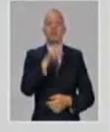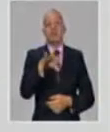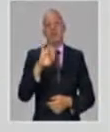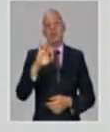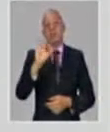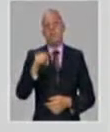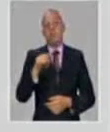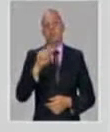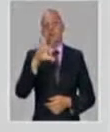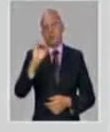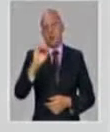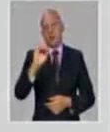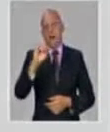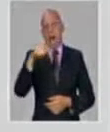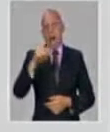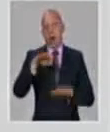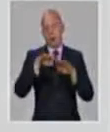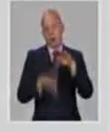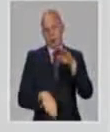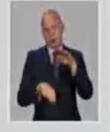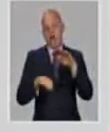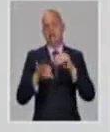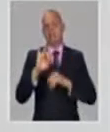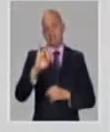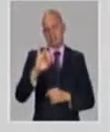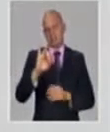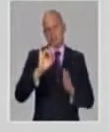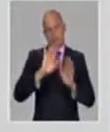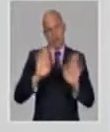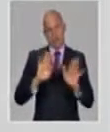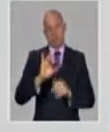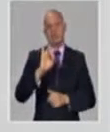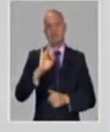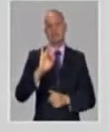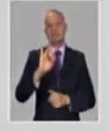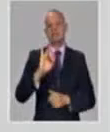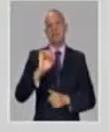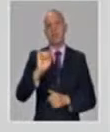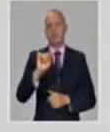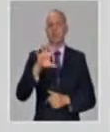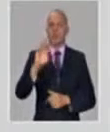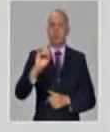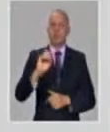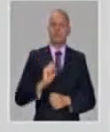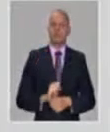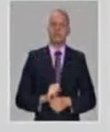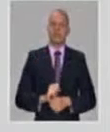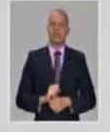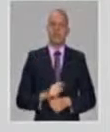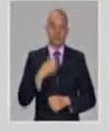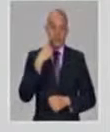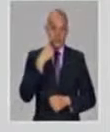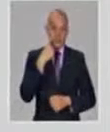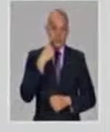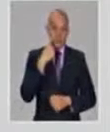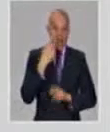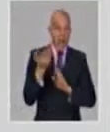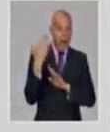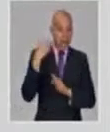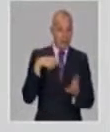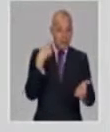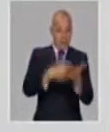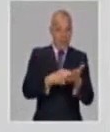a 7.50 pesos por cada mil metros cúbicos de agua. Por tanto hay una disminución